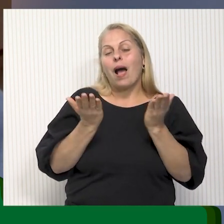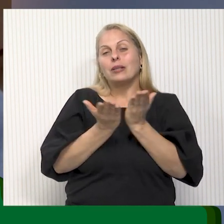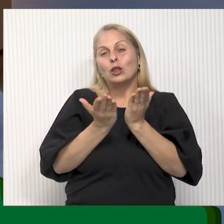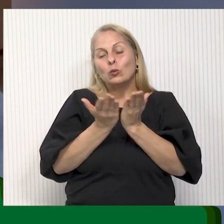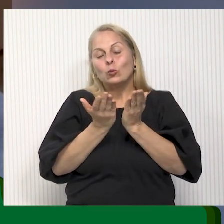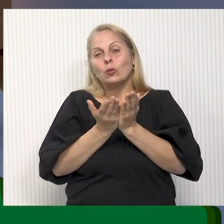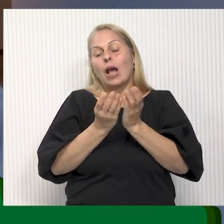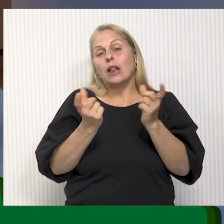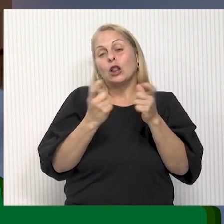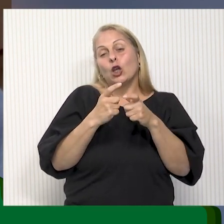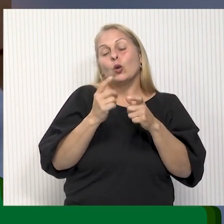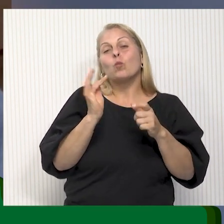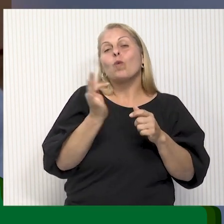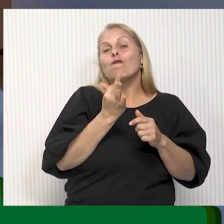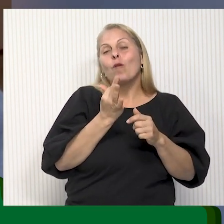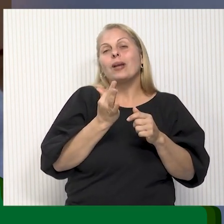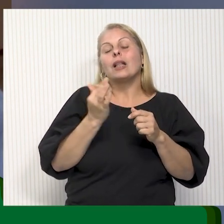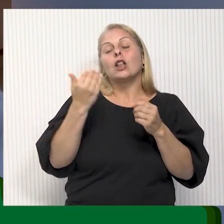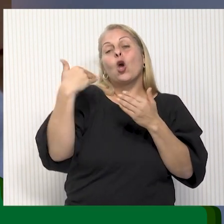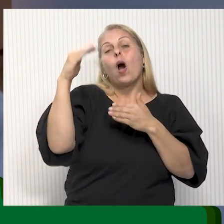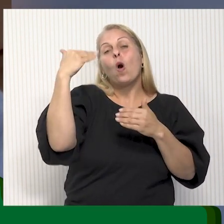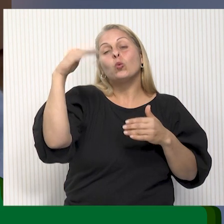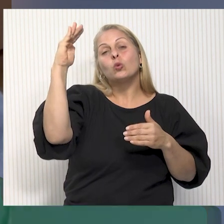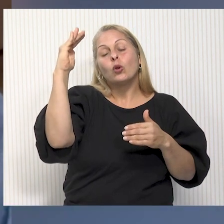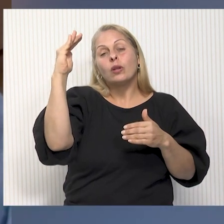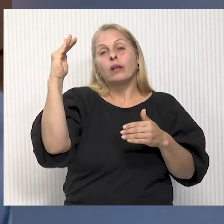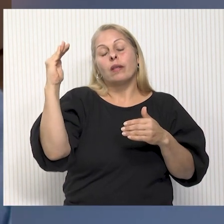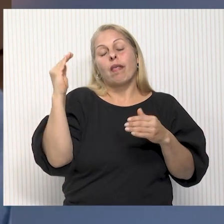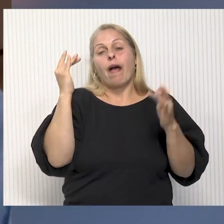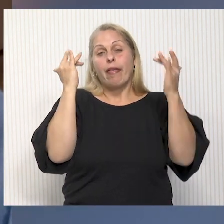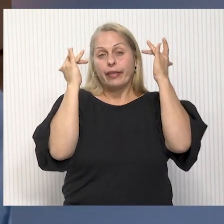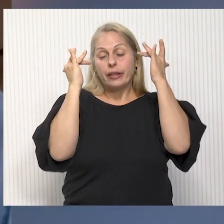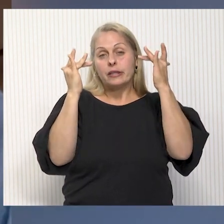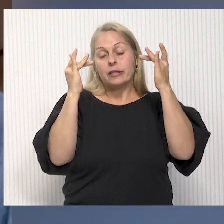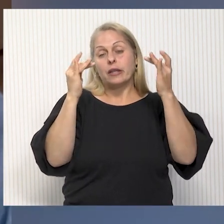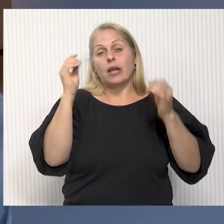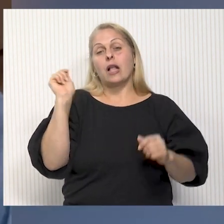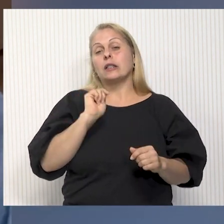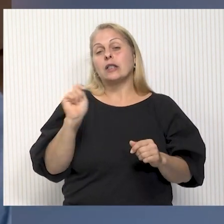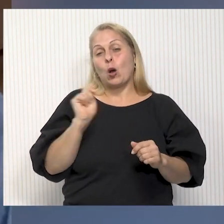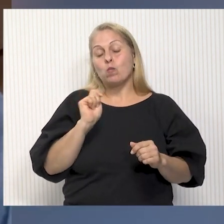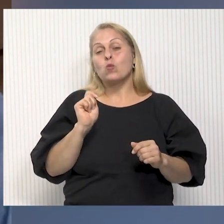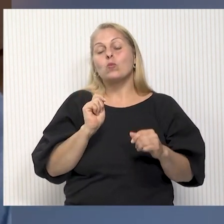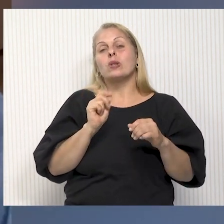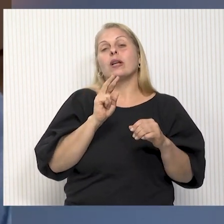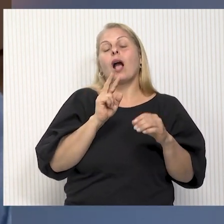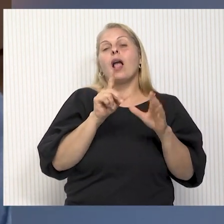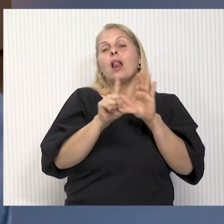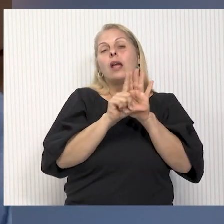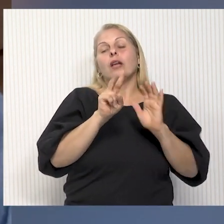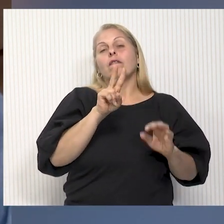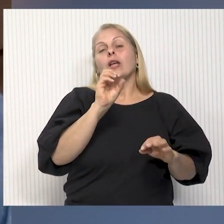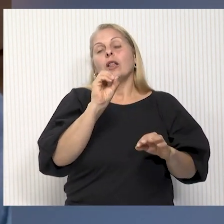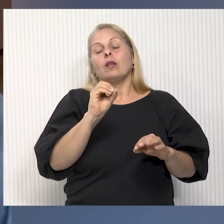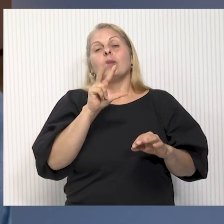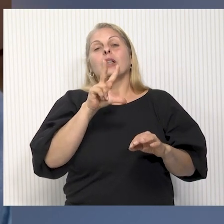jerárquicas de la enseñanza pública. Celebramos esta ley 20.304 que rinda homenaje a mi